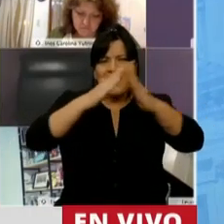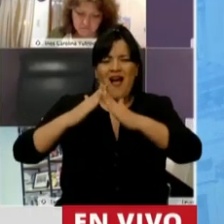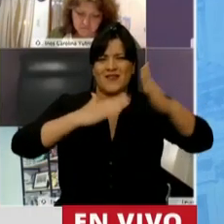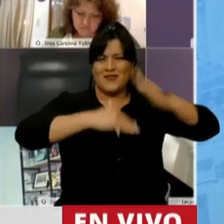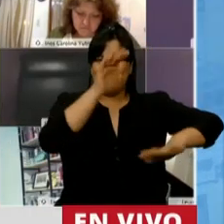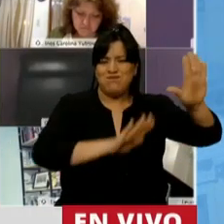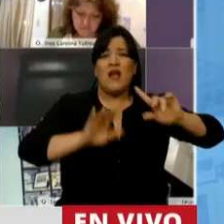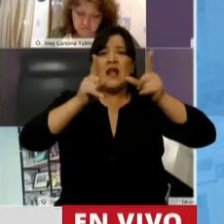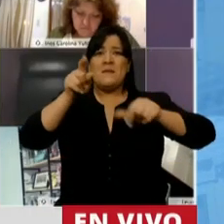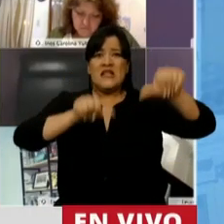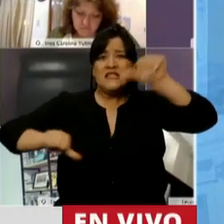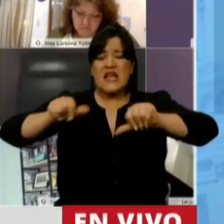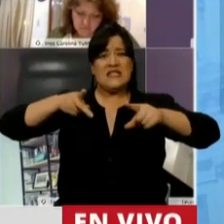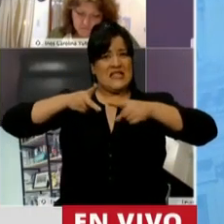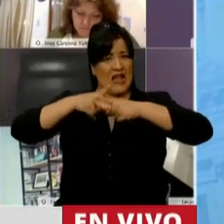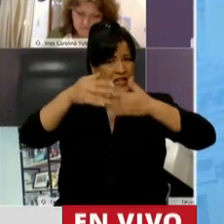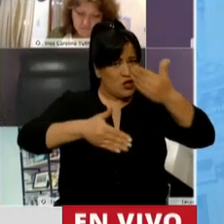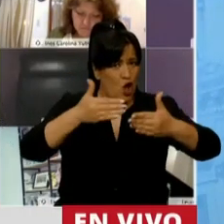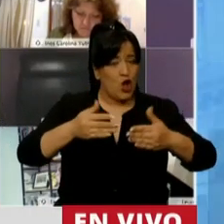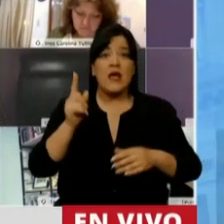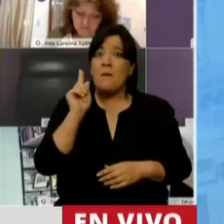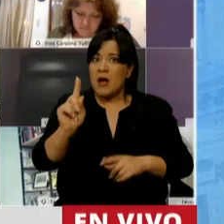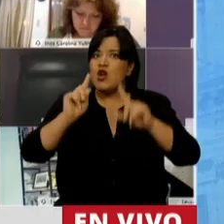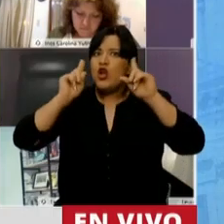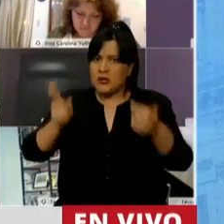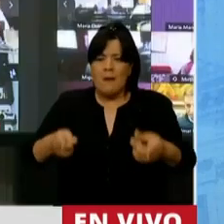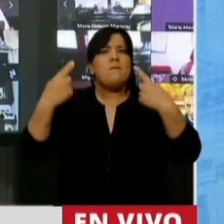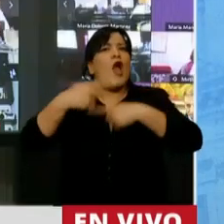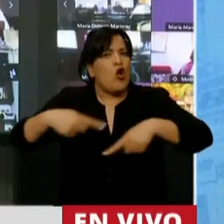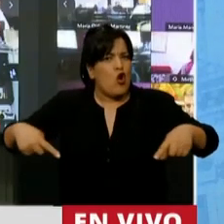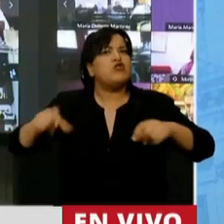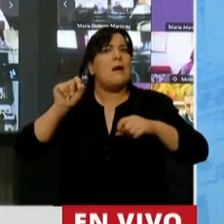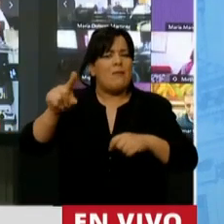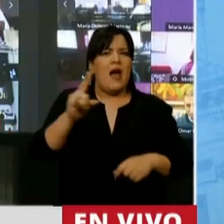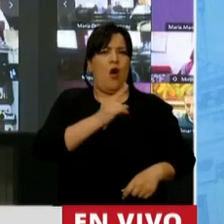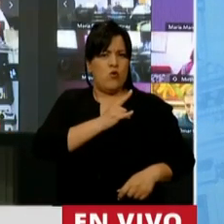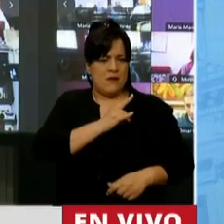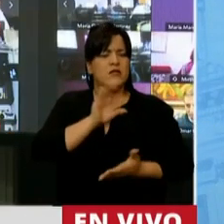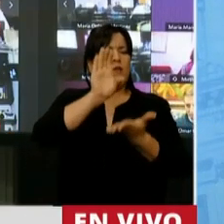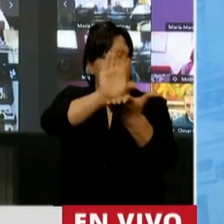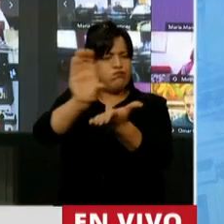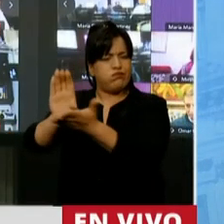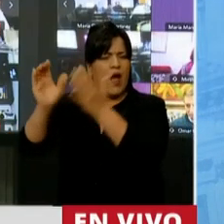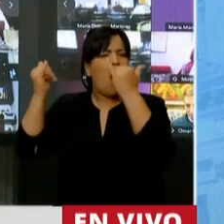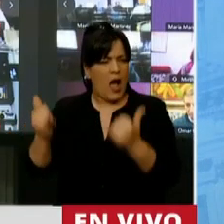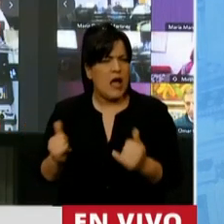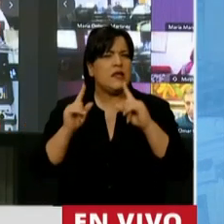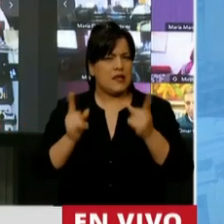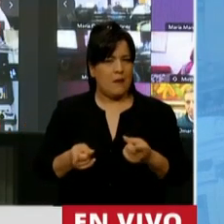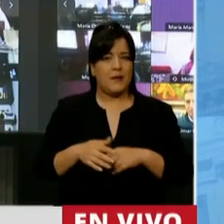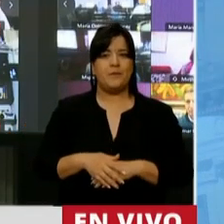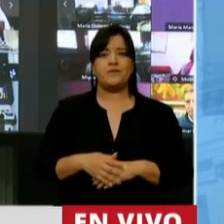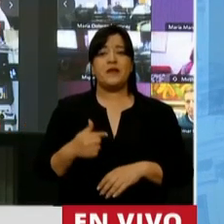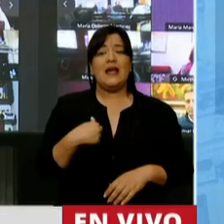tecnología, pero también tenemos recursos para las universidades, señor Presidente. Quiero destacar